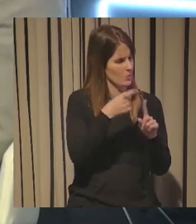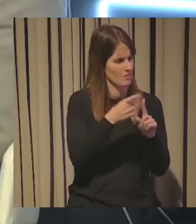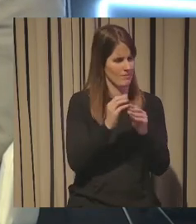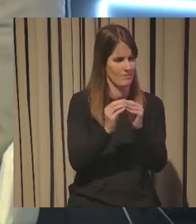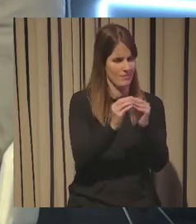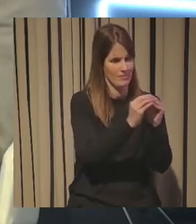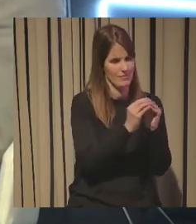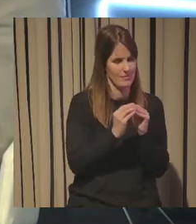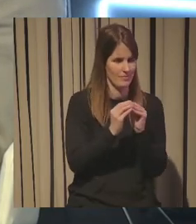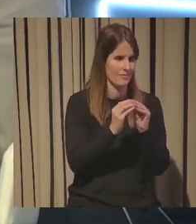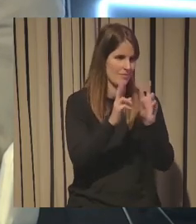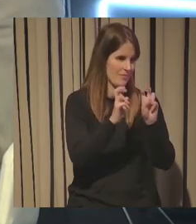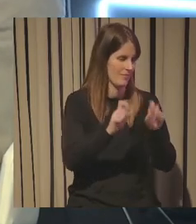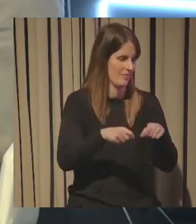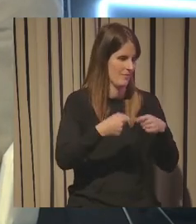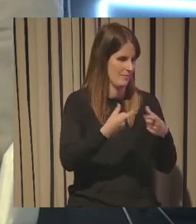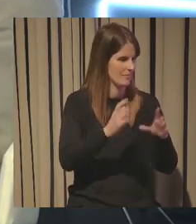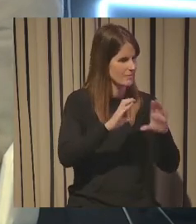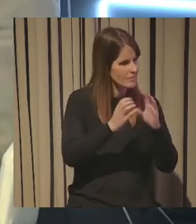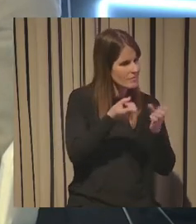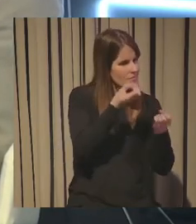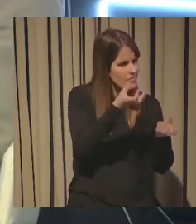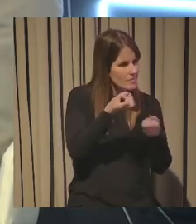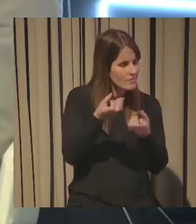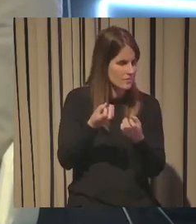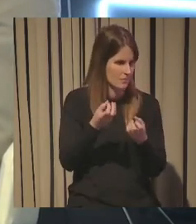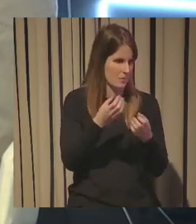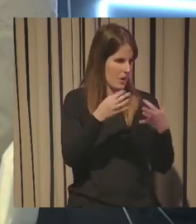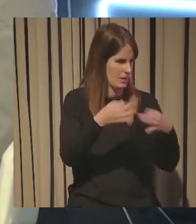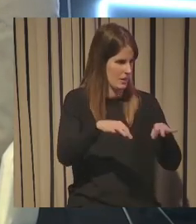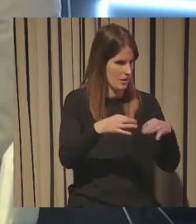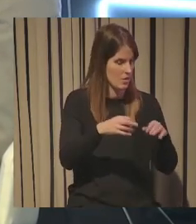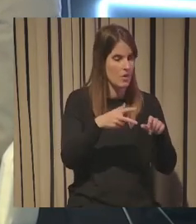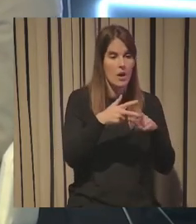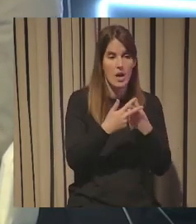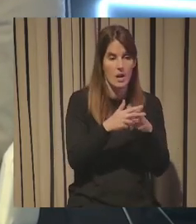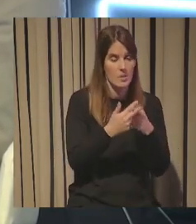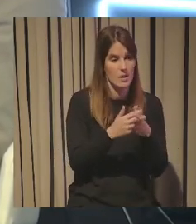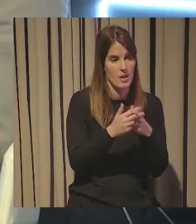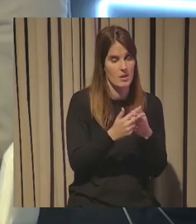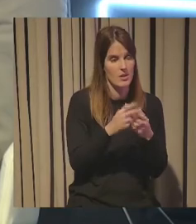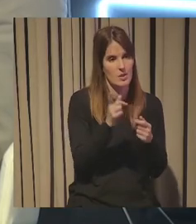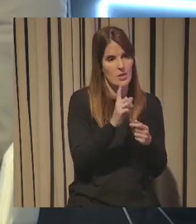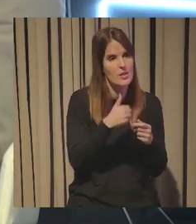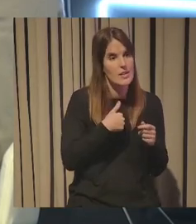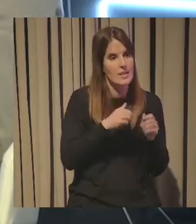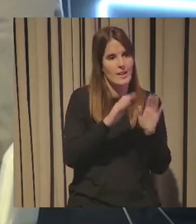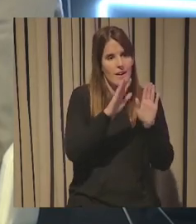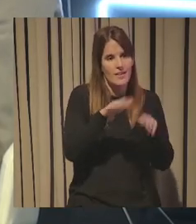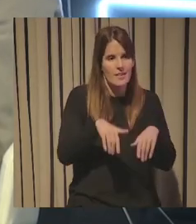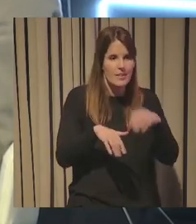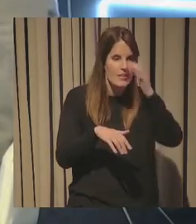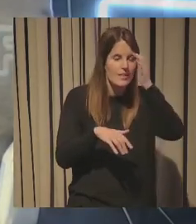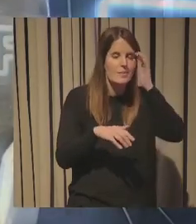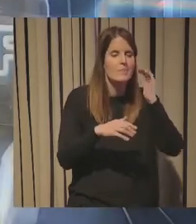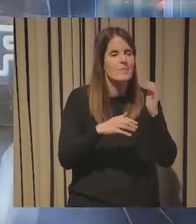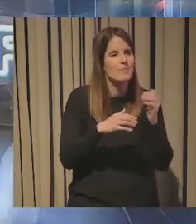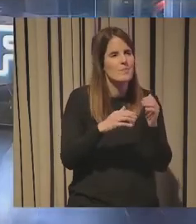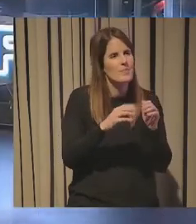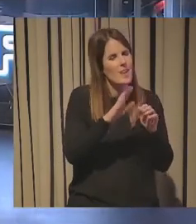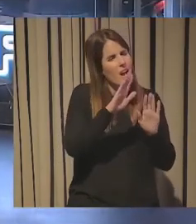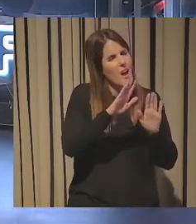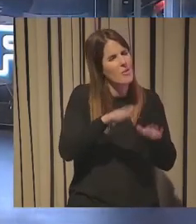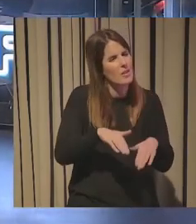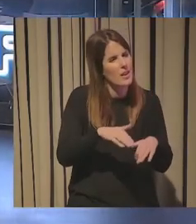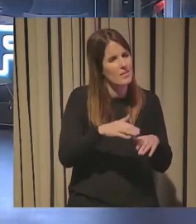que nos mueva o el que nos movilice de forma más sencilla entonces no es una herramienta ya ves que estoy intentando llegar a una actitud casi